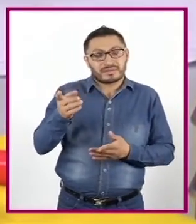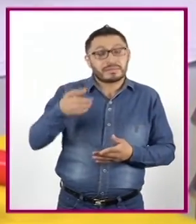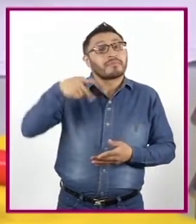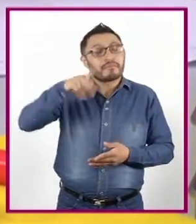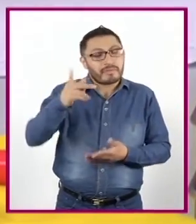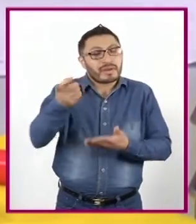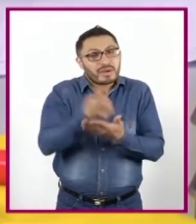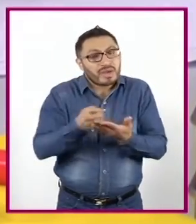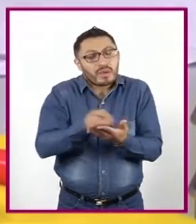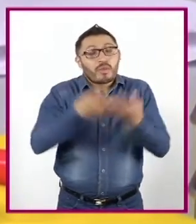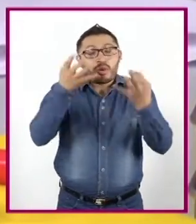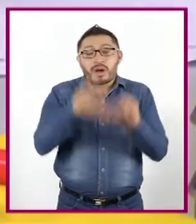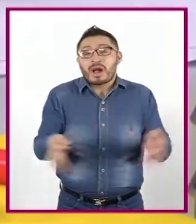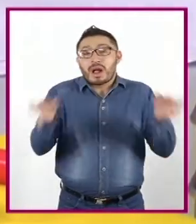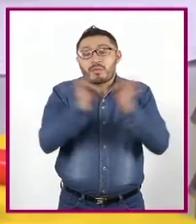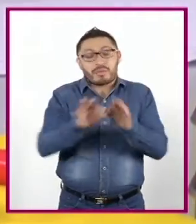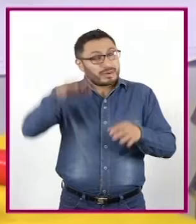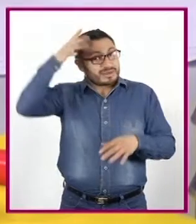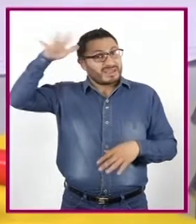cada uno de nosotros.